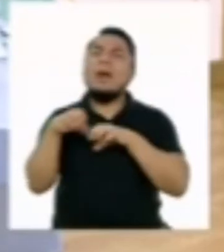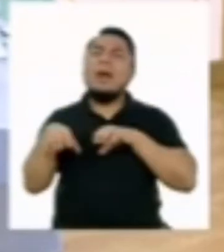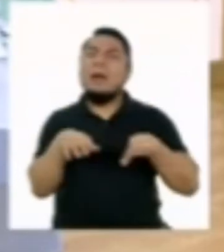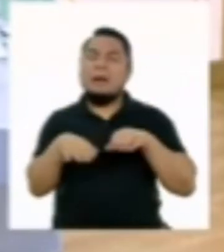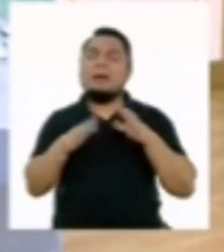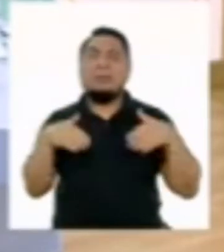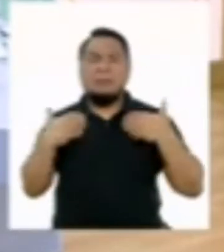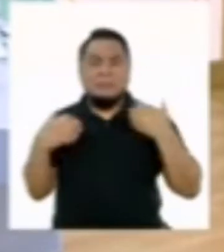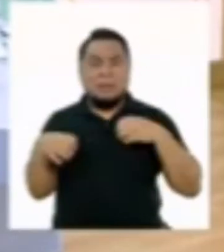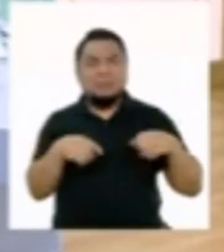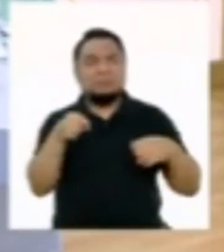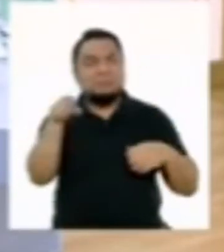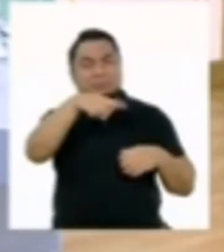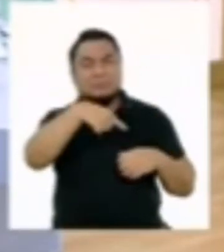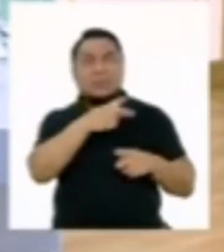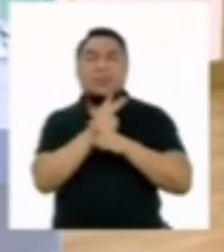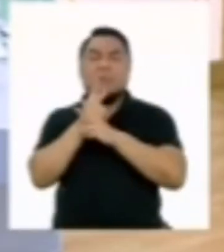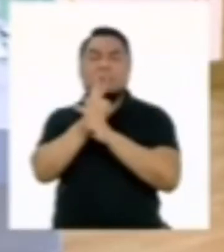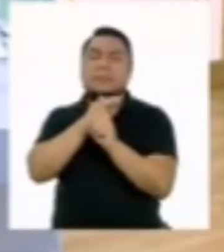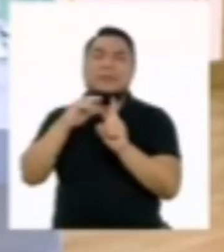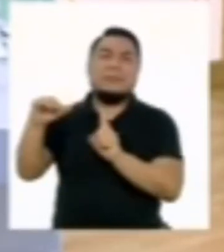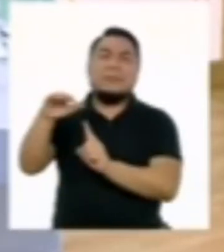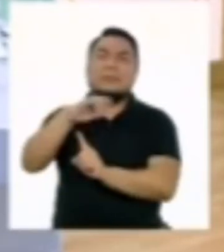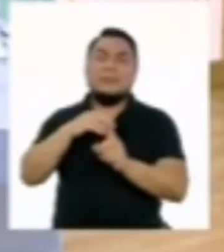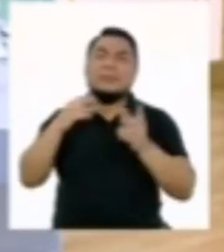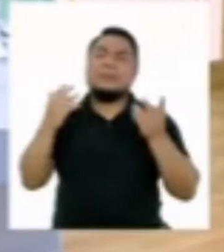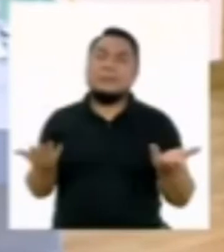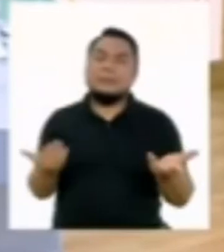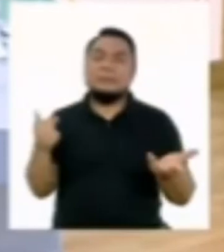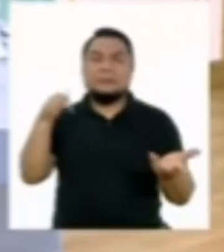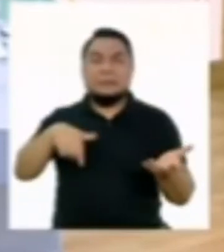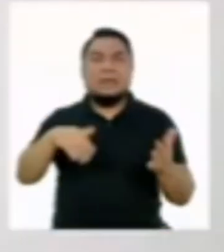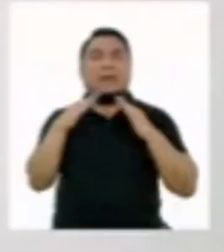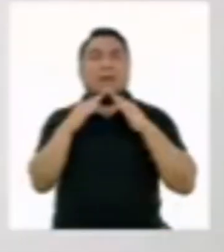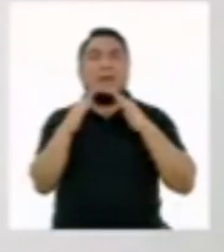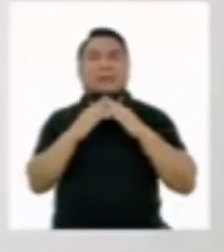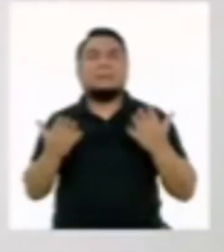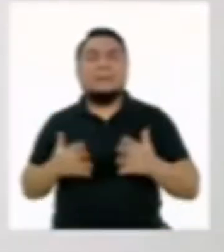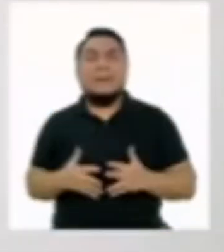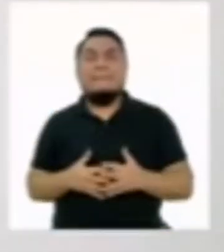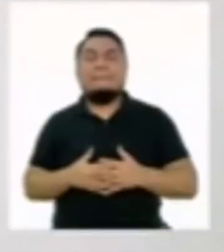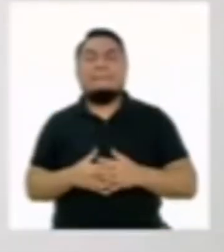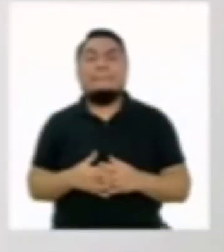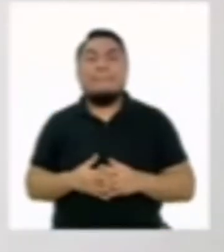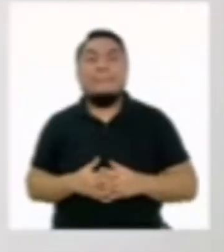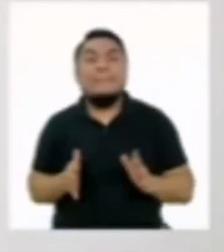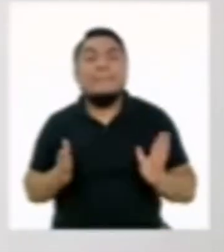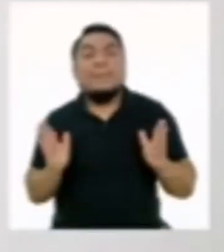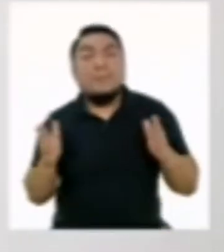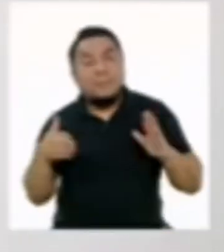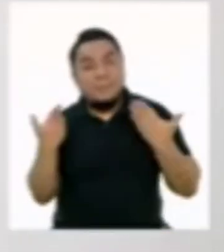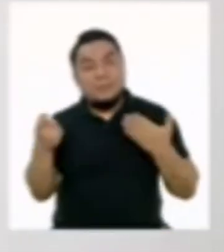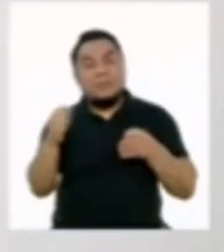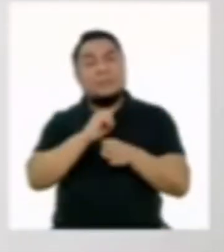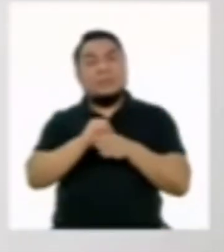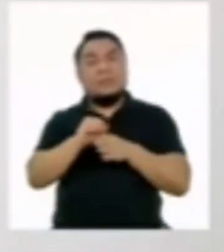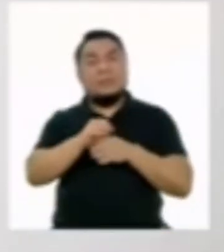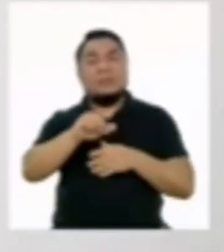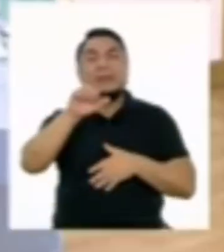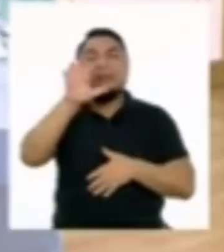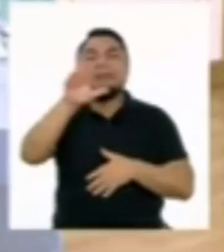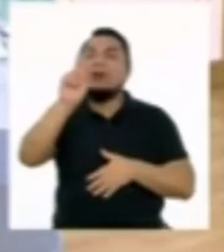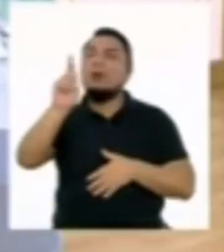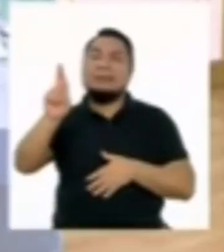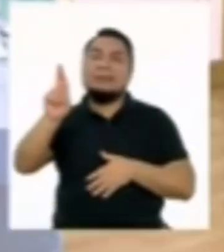acciones que podemos realizar para cuidar el medio ambiente desde casa? Tenemos que poner en práctica las cinco